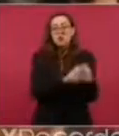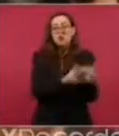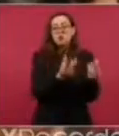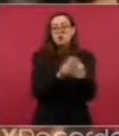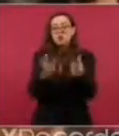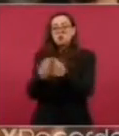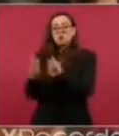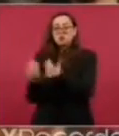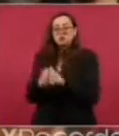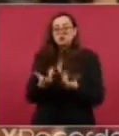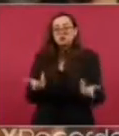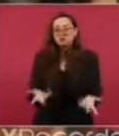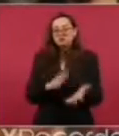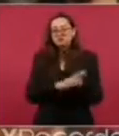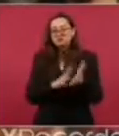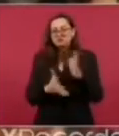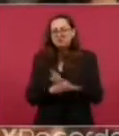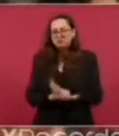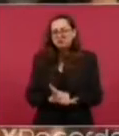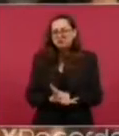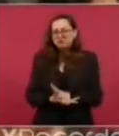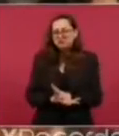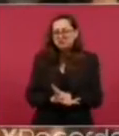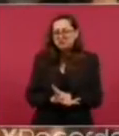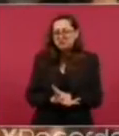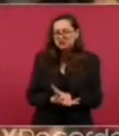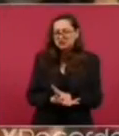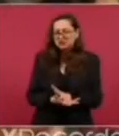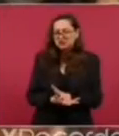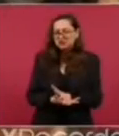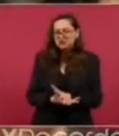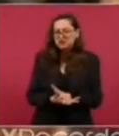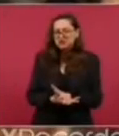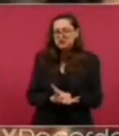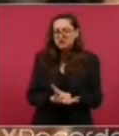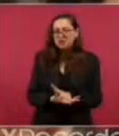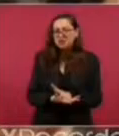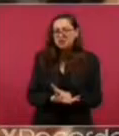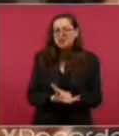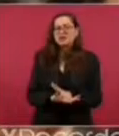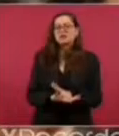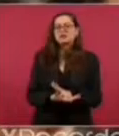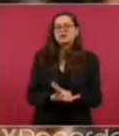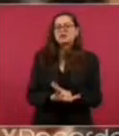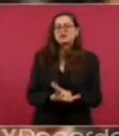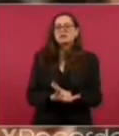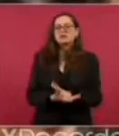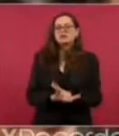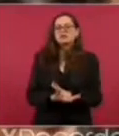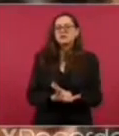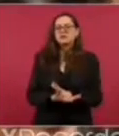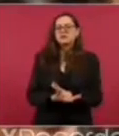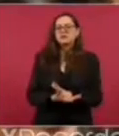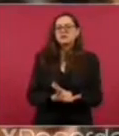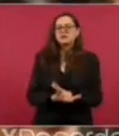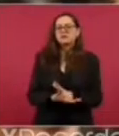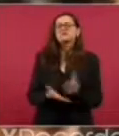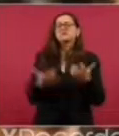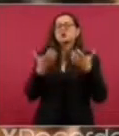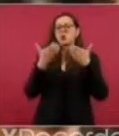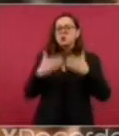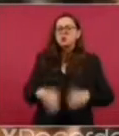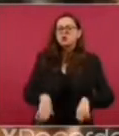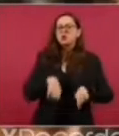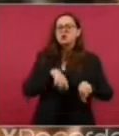al concuño que estaba como diputado federal aquí en la Cámara Baja. Pero han estado cuñados,